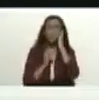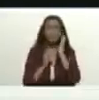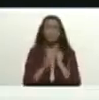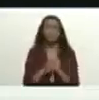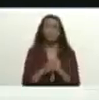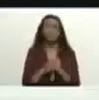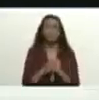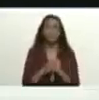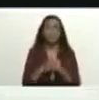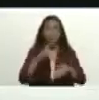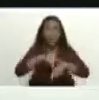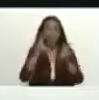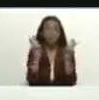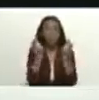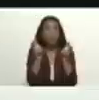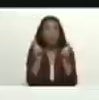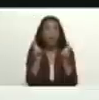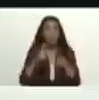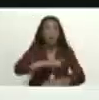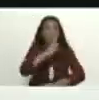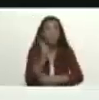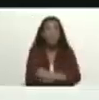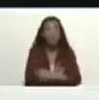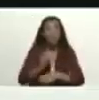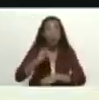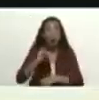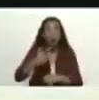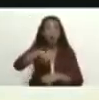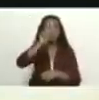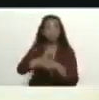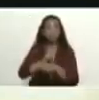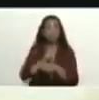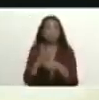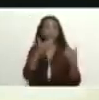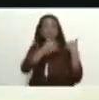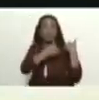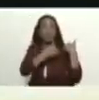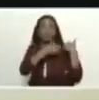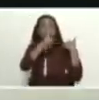es uno de los temas que con más fuerza se asumió